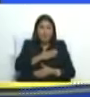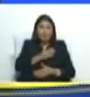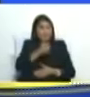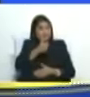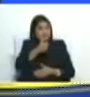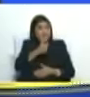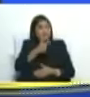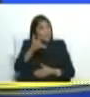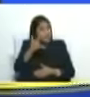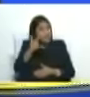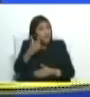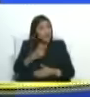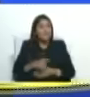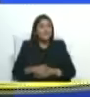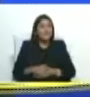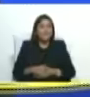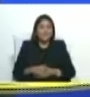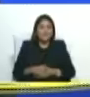vale búsquenlo